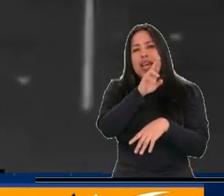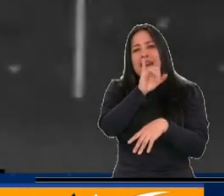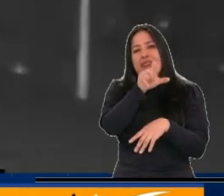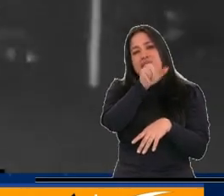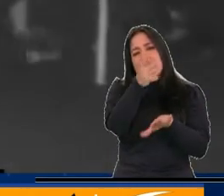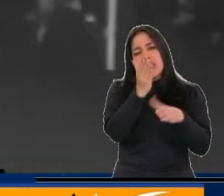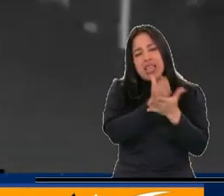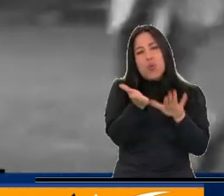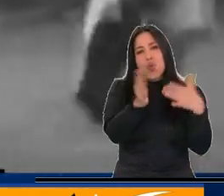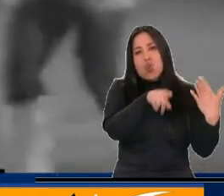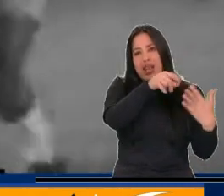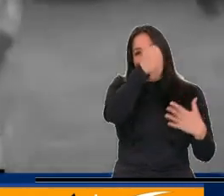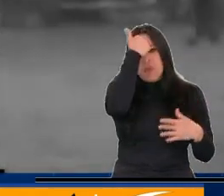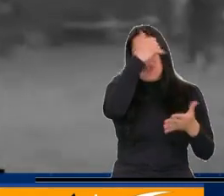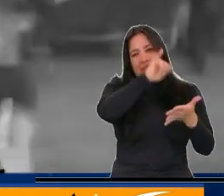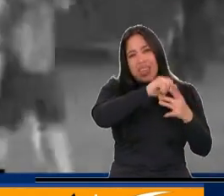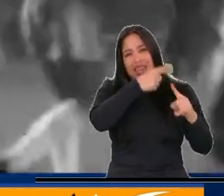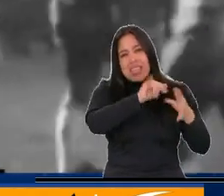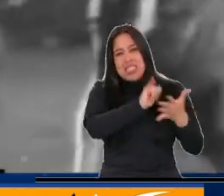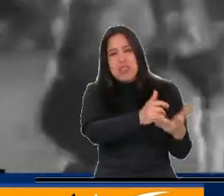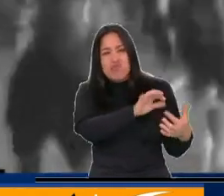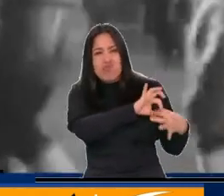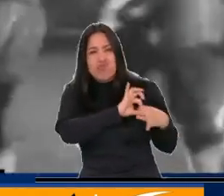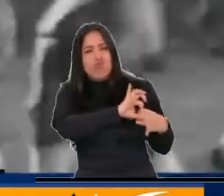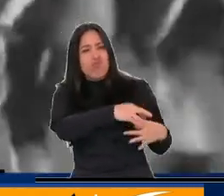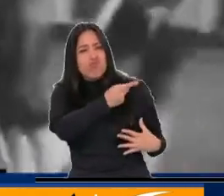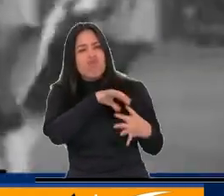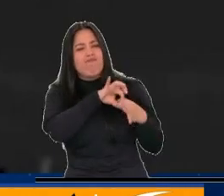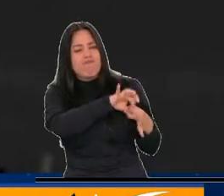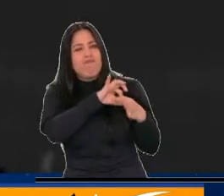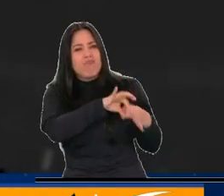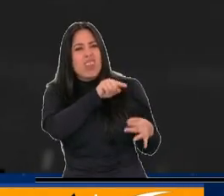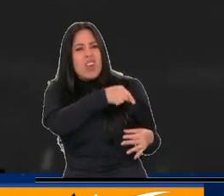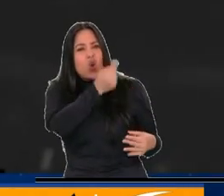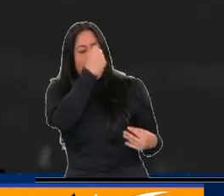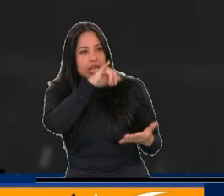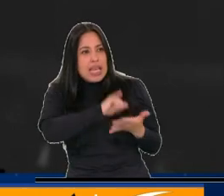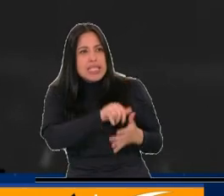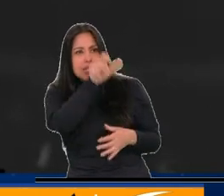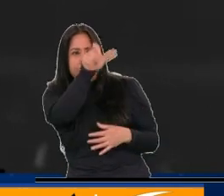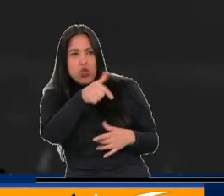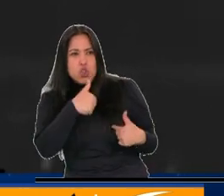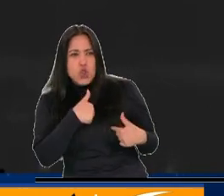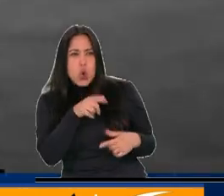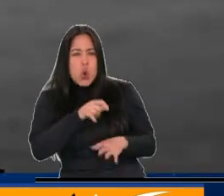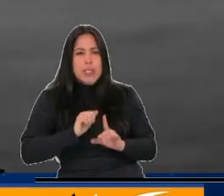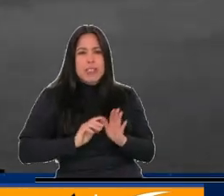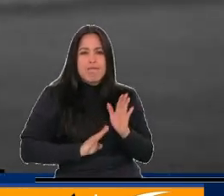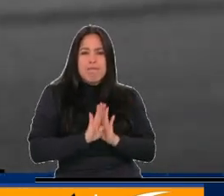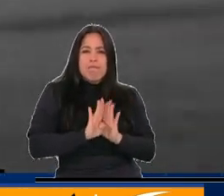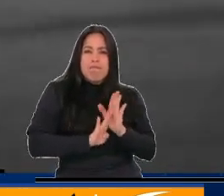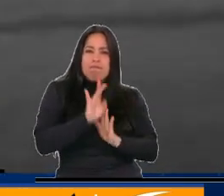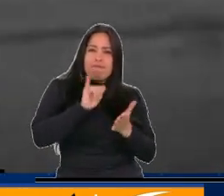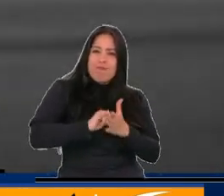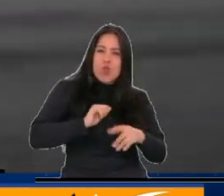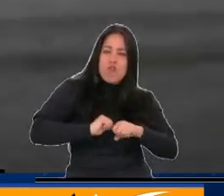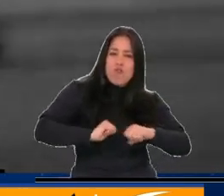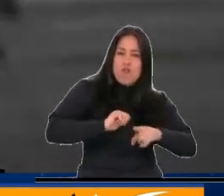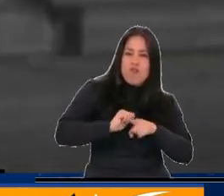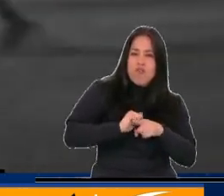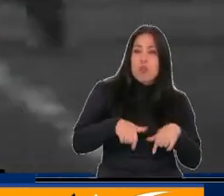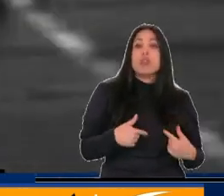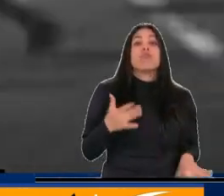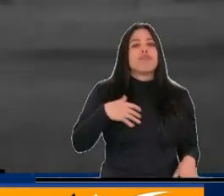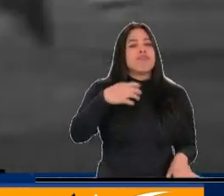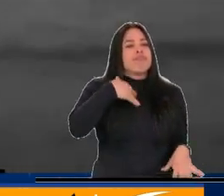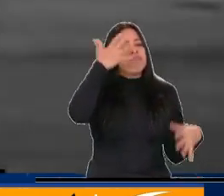paz descanse, fue uno de los que trabajó muchísimo conmigo para que fuera ese jugador que él quería. Y lo